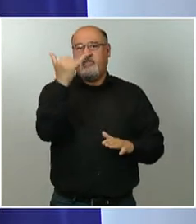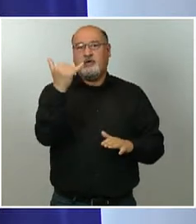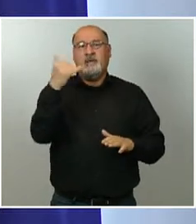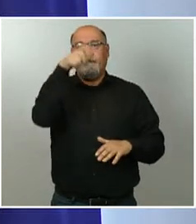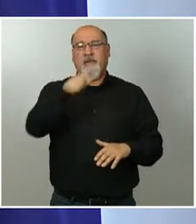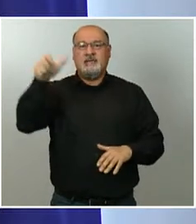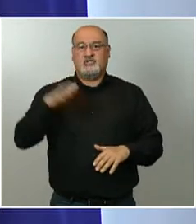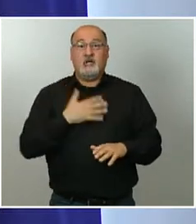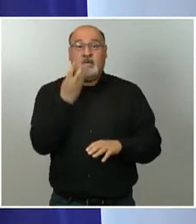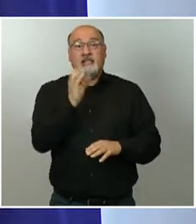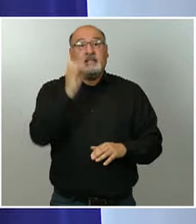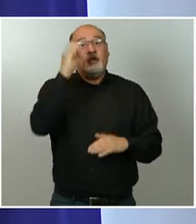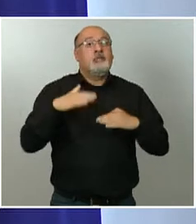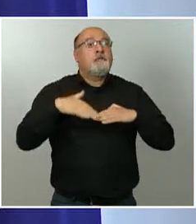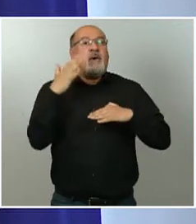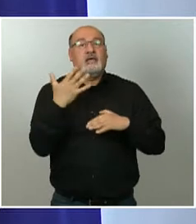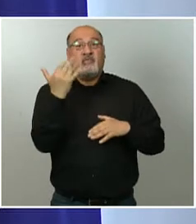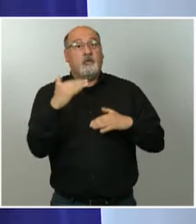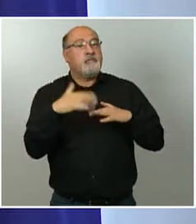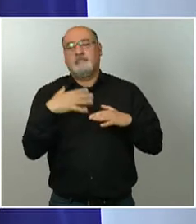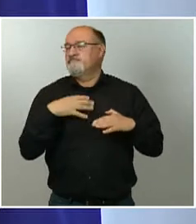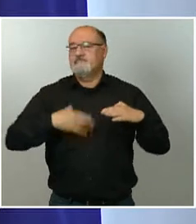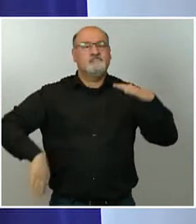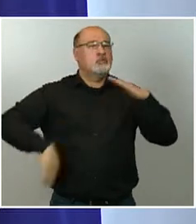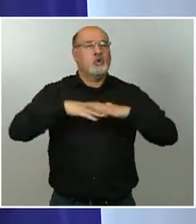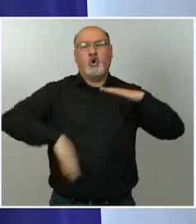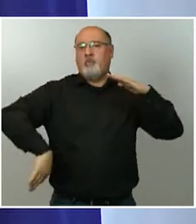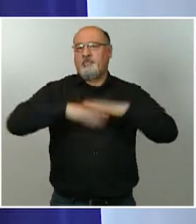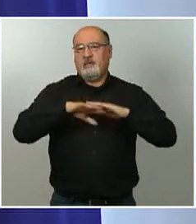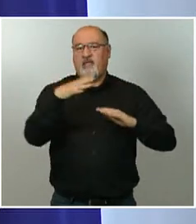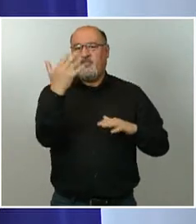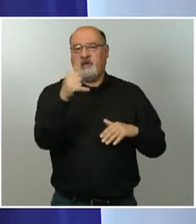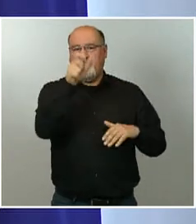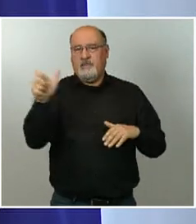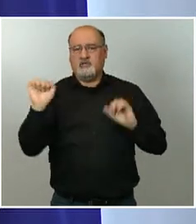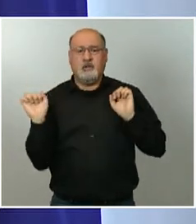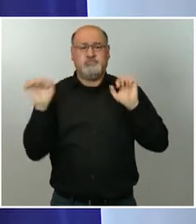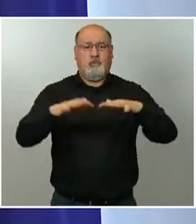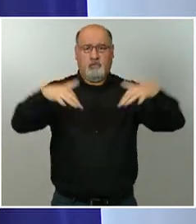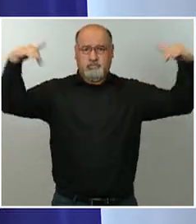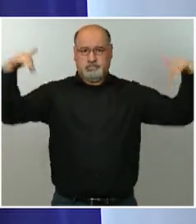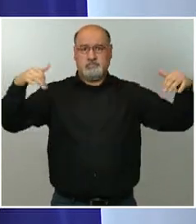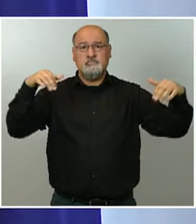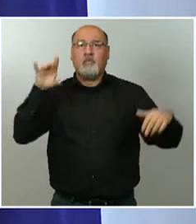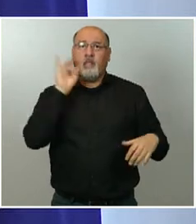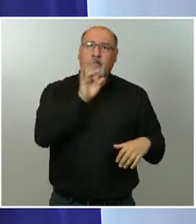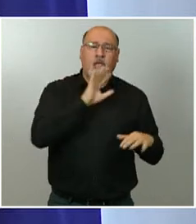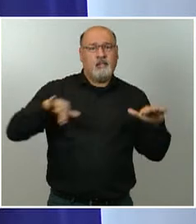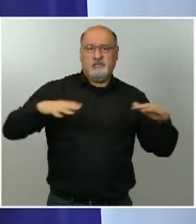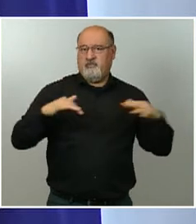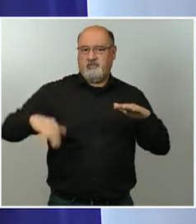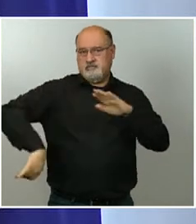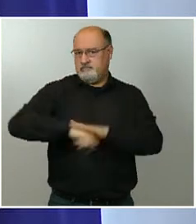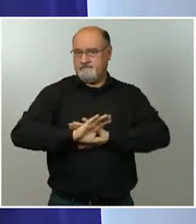superara las 5.000 personas, lo corregiríamos con 5.000 personas. Es decir, creo que el mensaje es